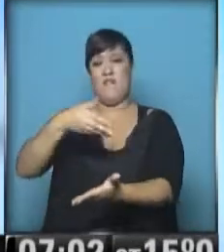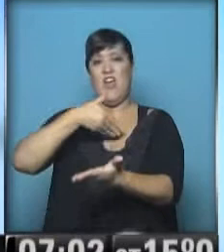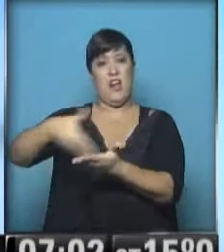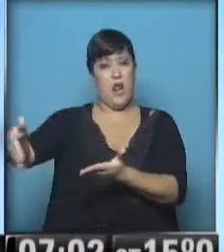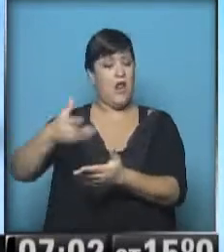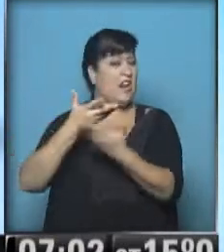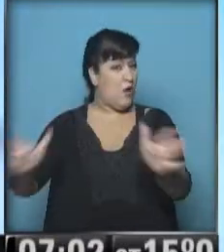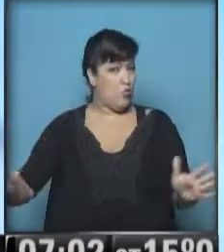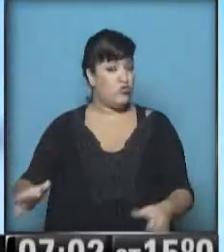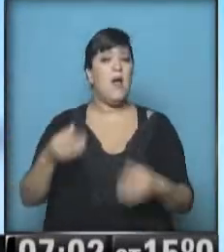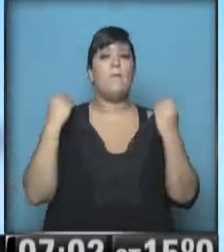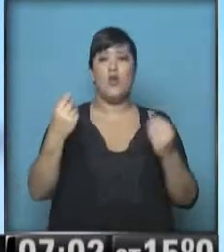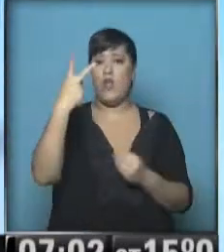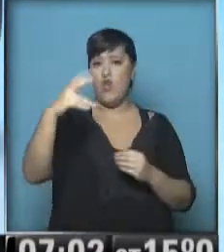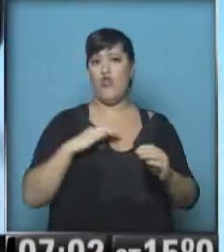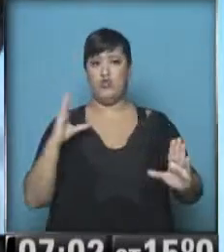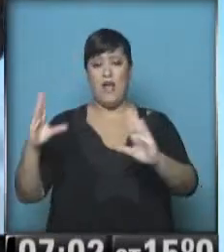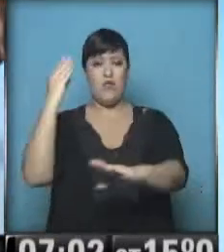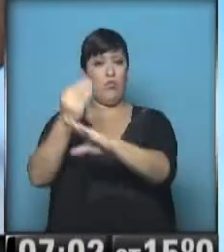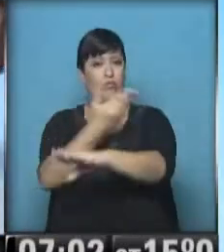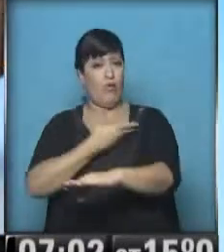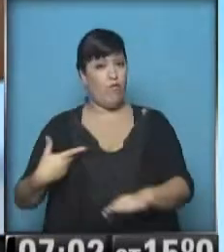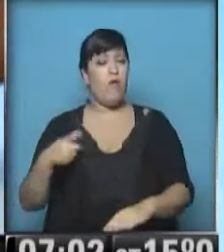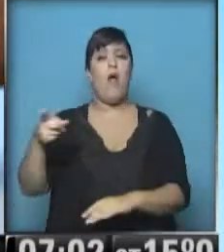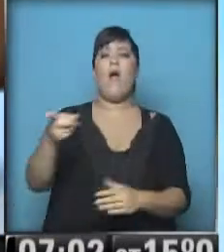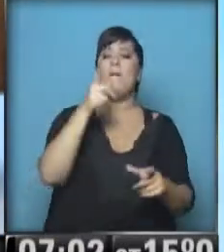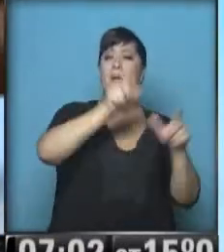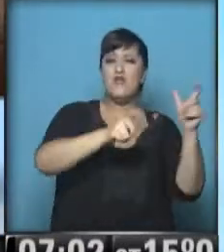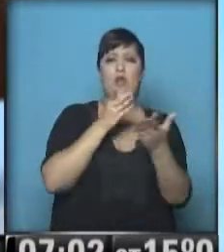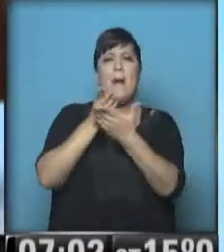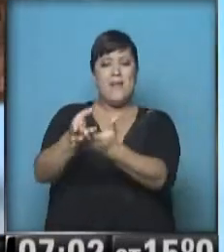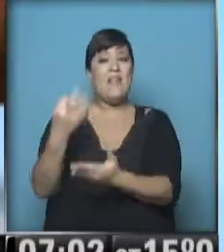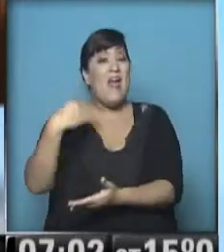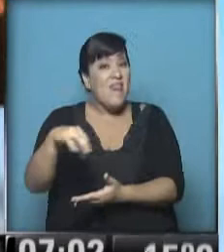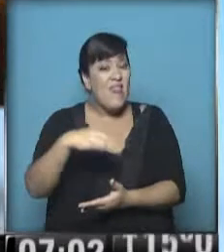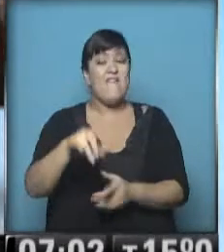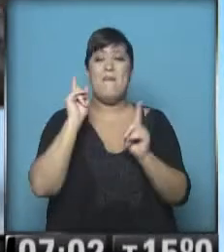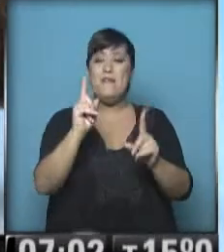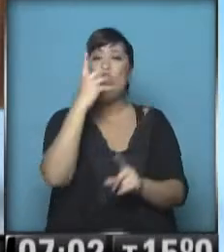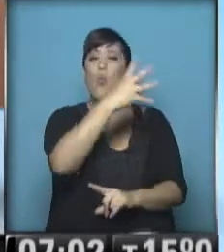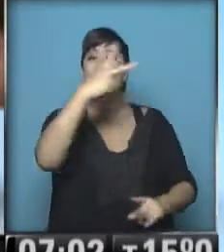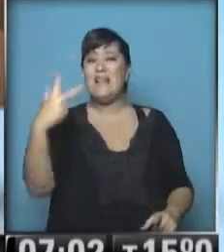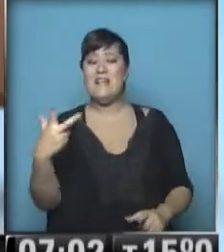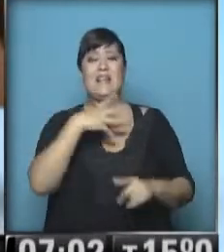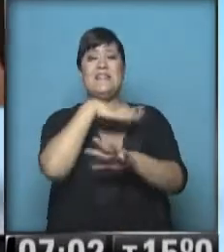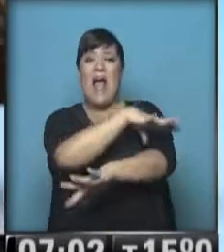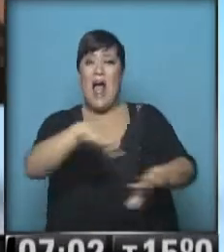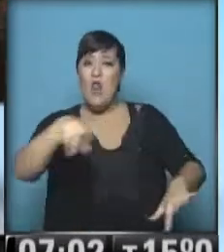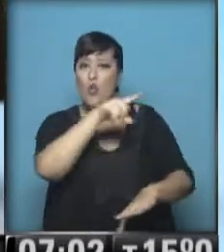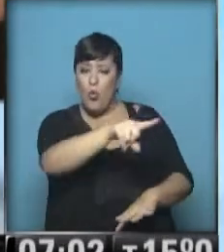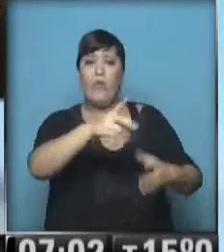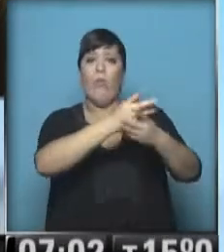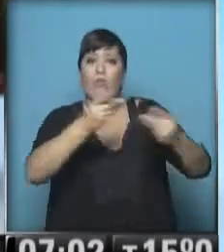dos años de su mandato y en demanda de la aparición con vida de los 43 estudiantes normalistas,